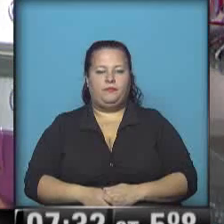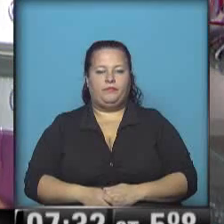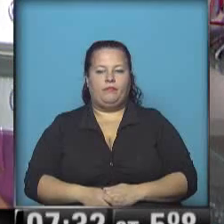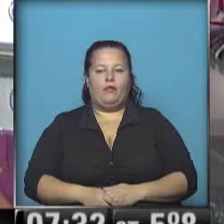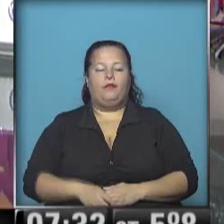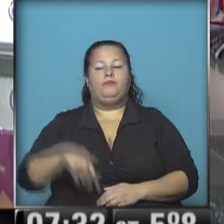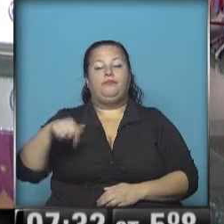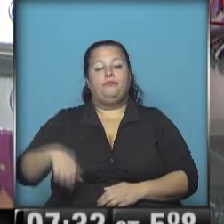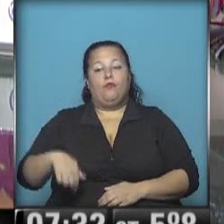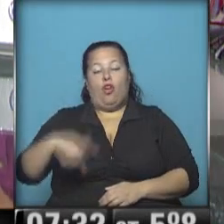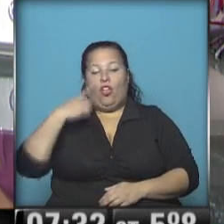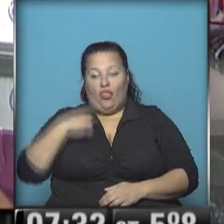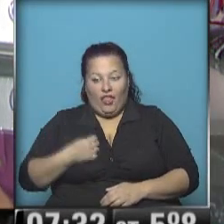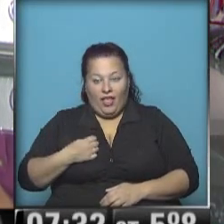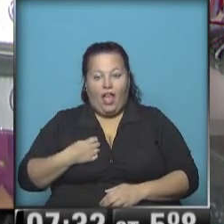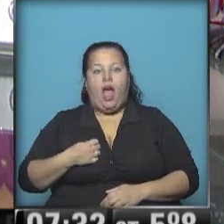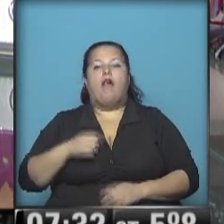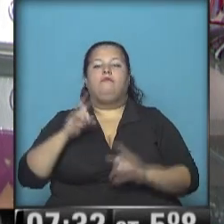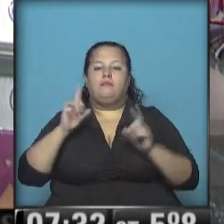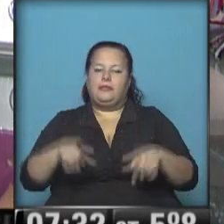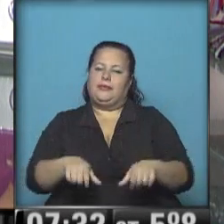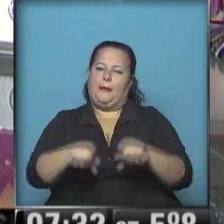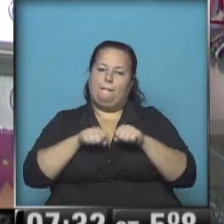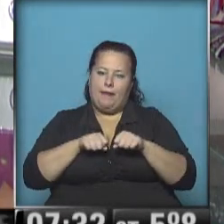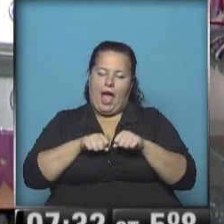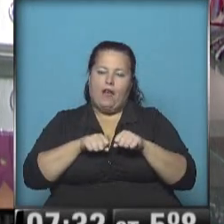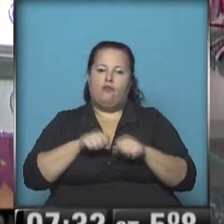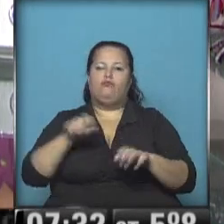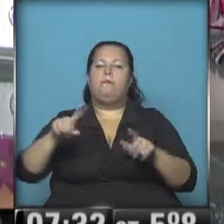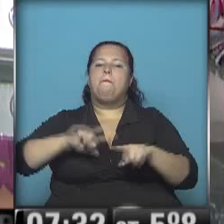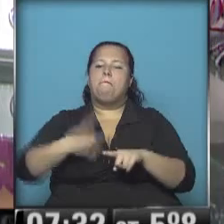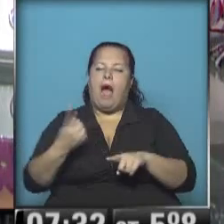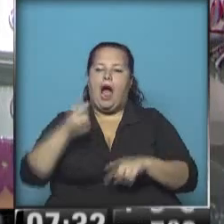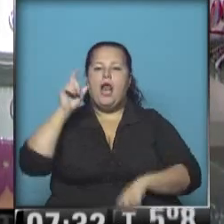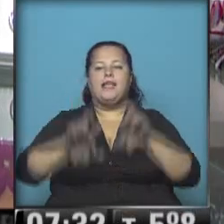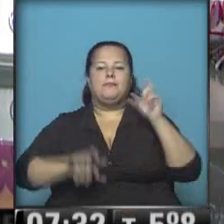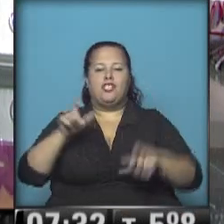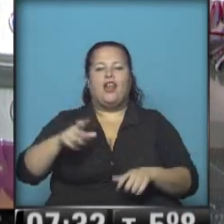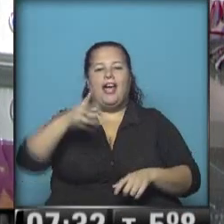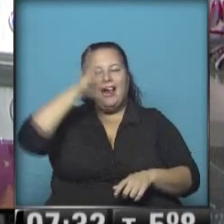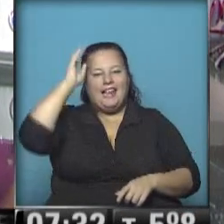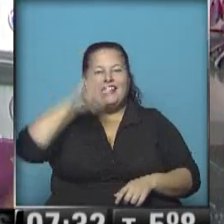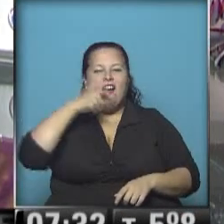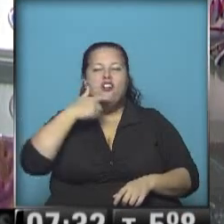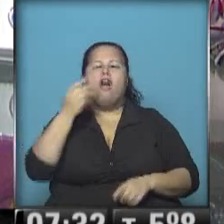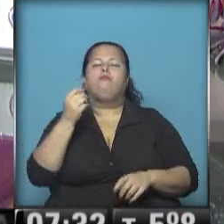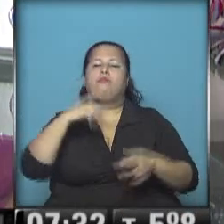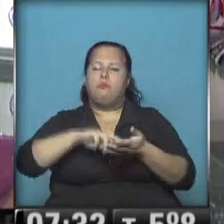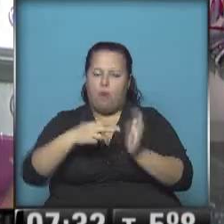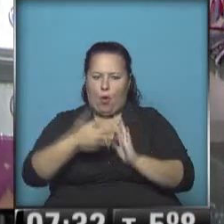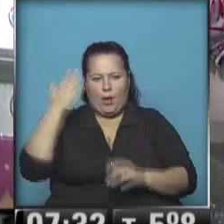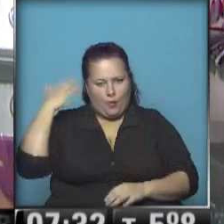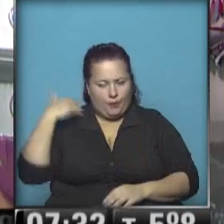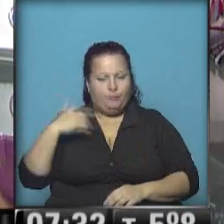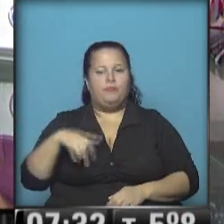Y la jornada del día de hoy arrancó también temprano con una medida de fuerza por los trabajadores de Cresta Roja. Hablamos de un conflicto que ya tiene